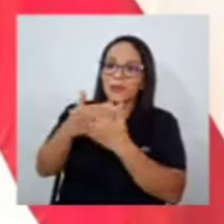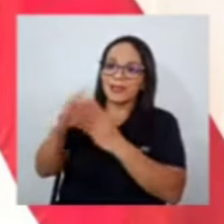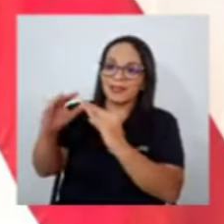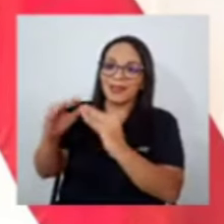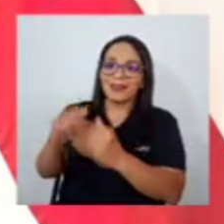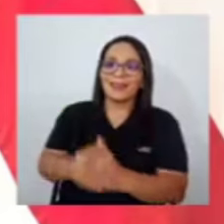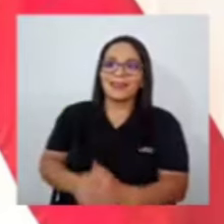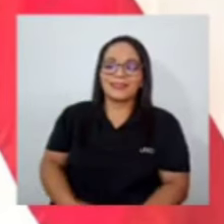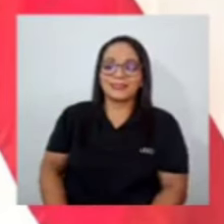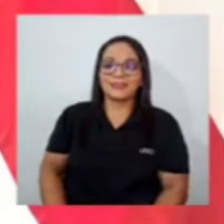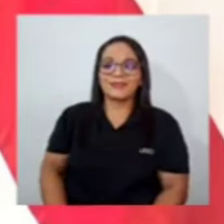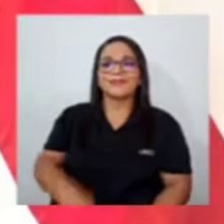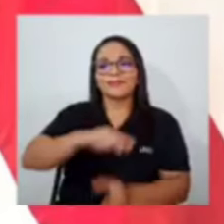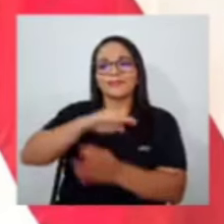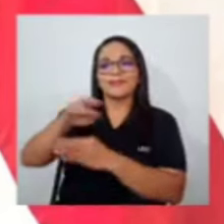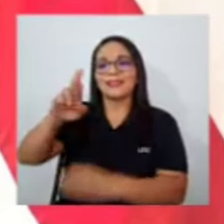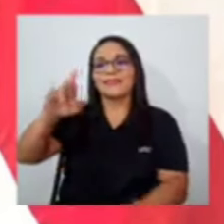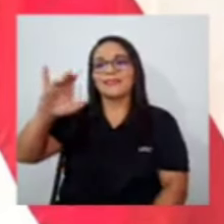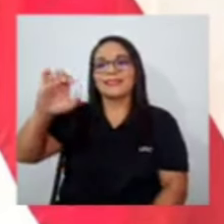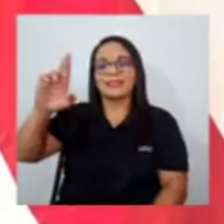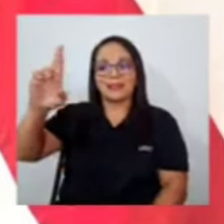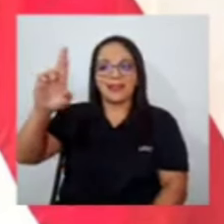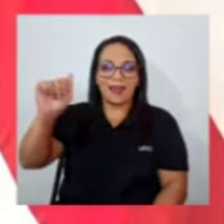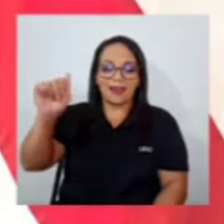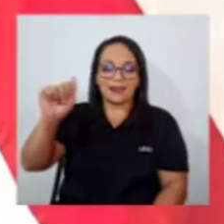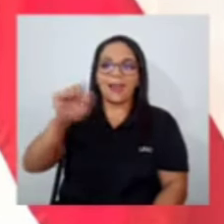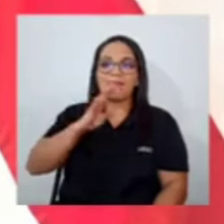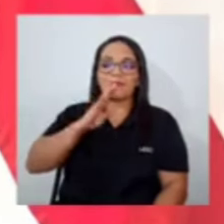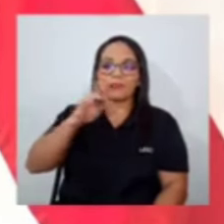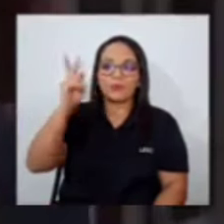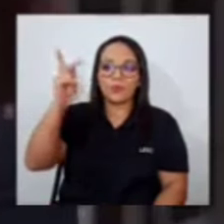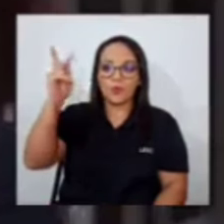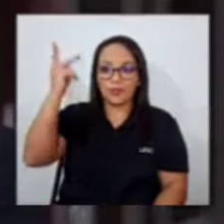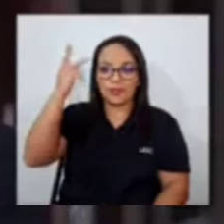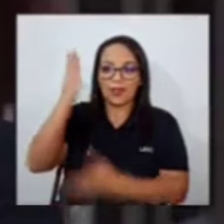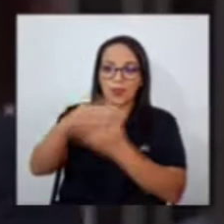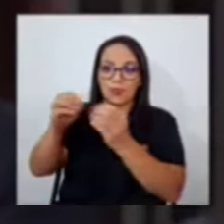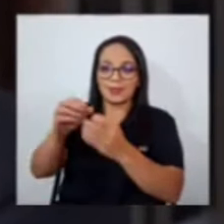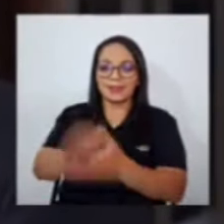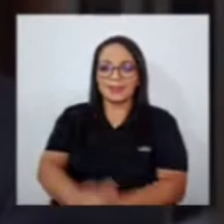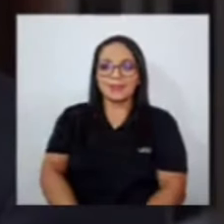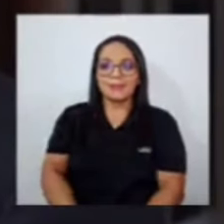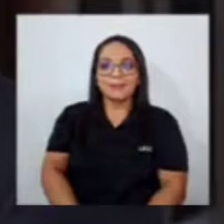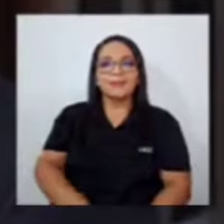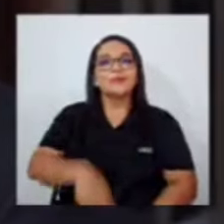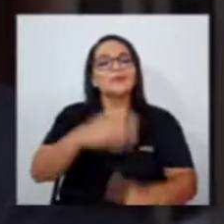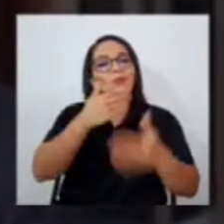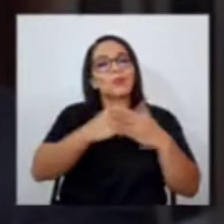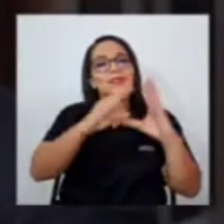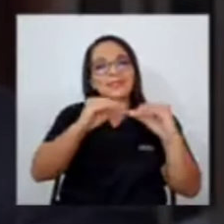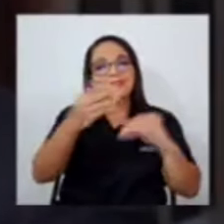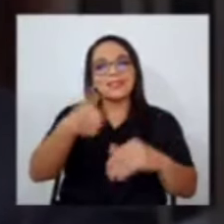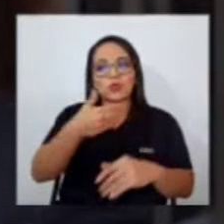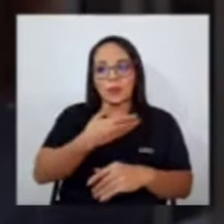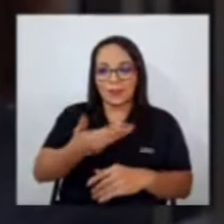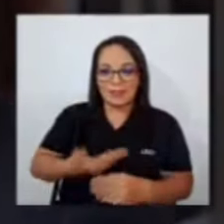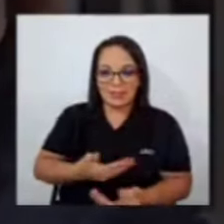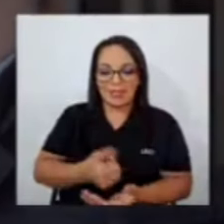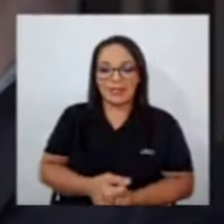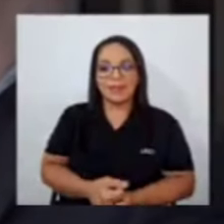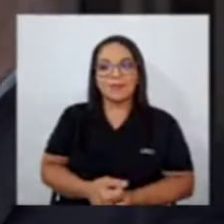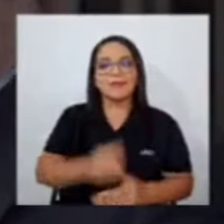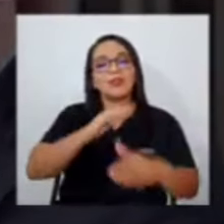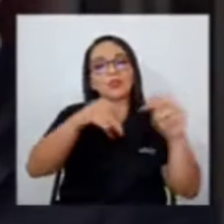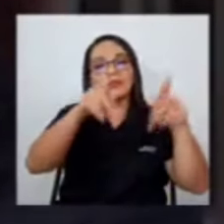Richard Araya de Hablemos de Política y Algo Más muy buenas tardes señor presidente todos los